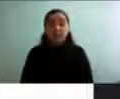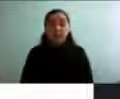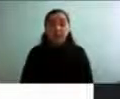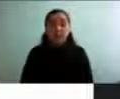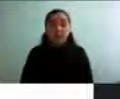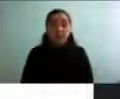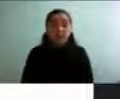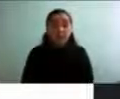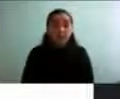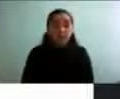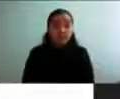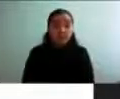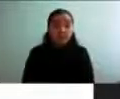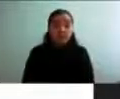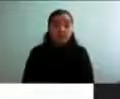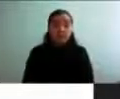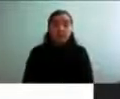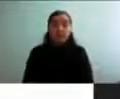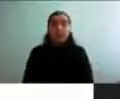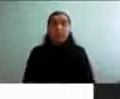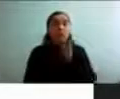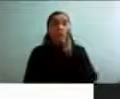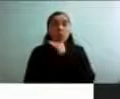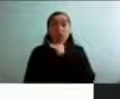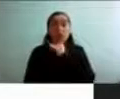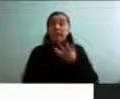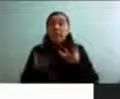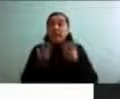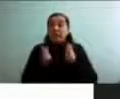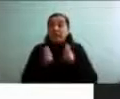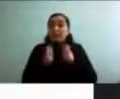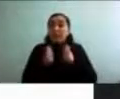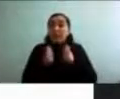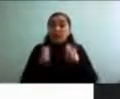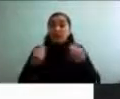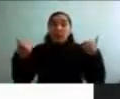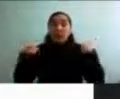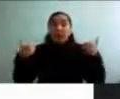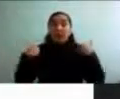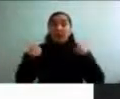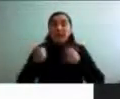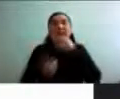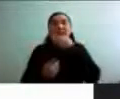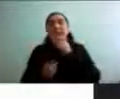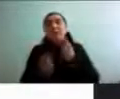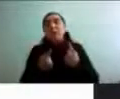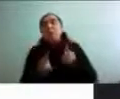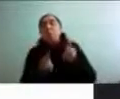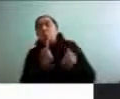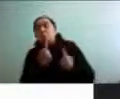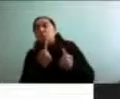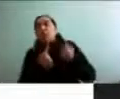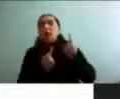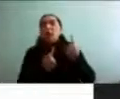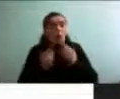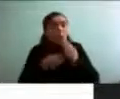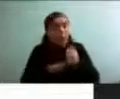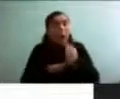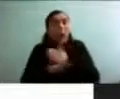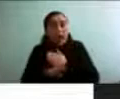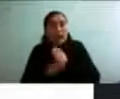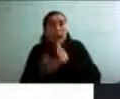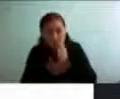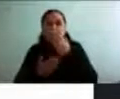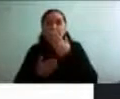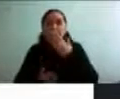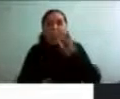Entonces, a lo que voy es que no hay que tenerle miedo a la actividad física. No hay que ponerle excusa. Y mientras antes empieces, es mejor. Se ha visto